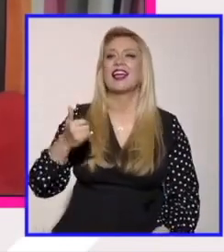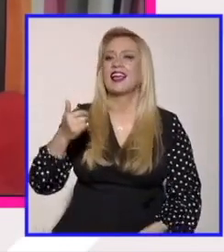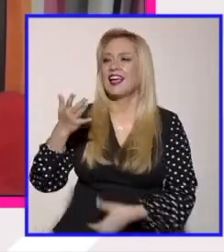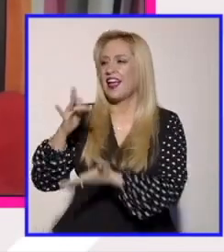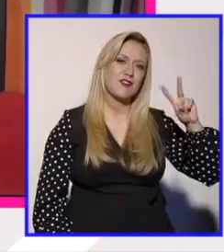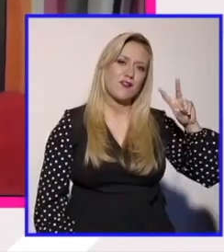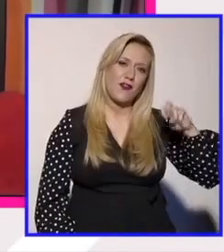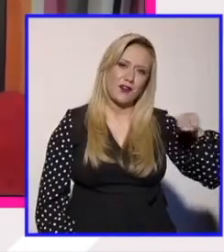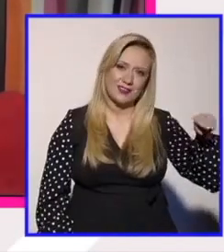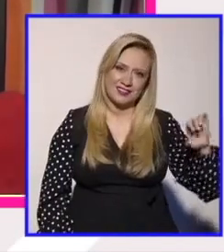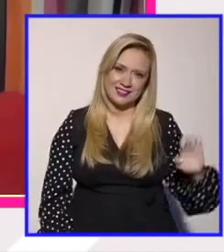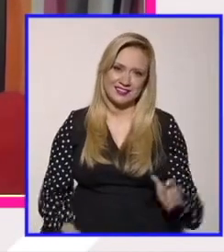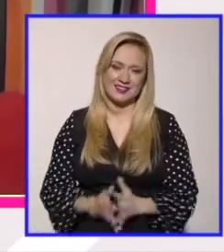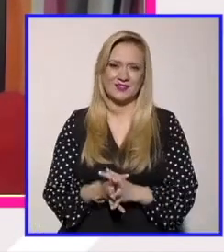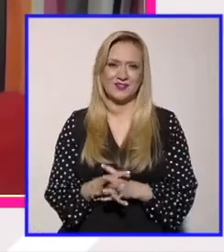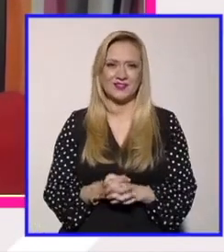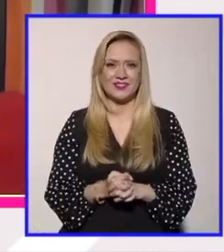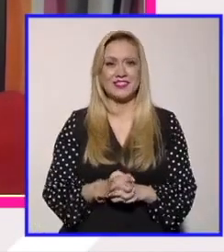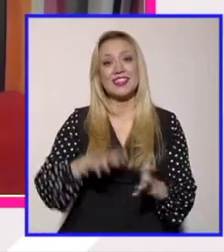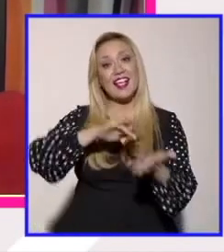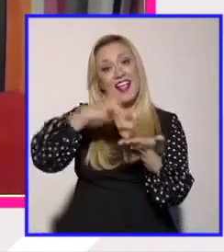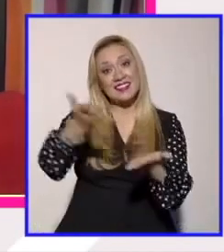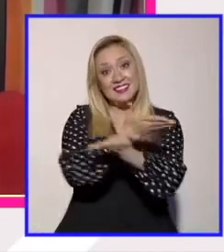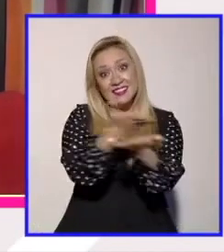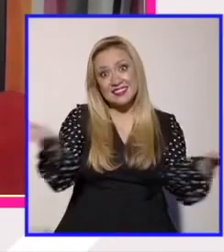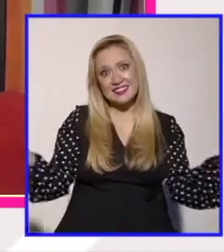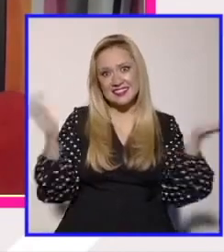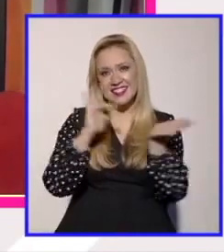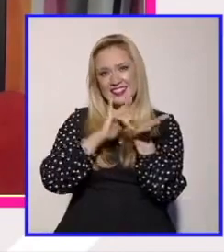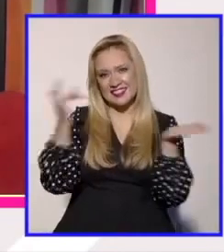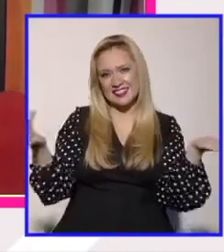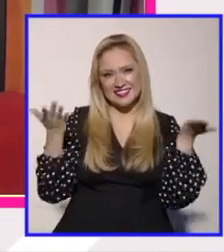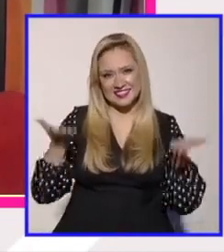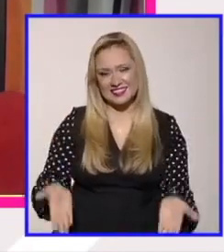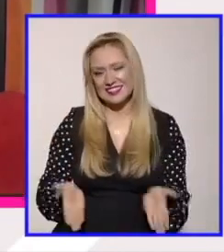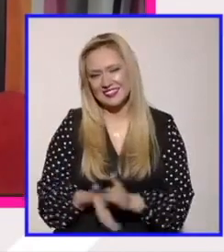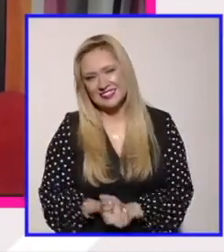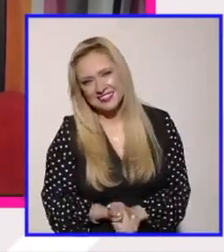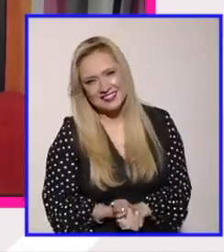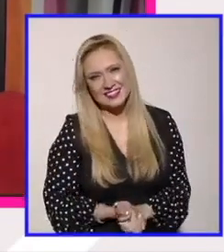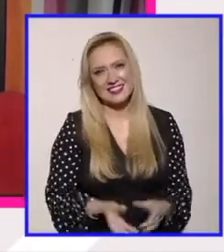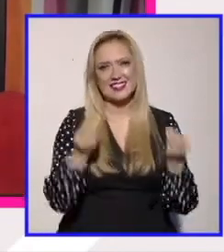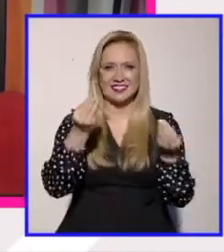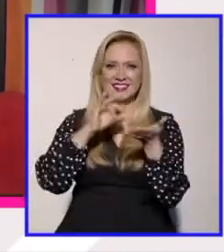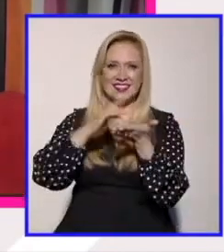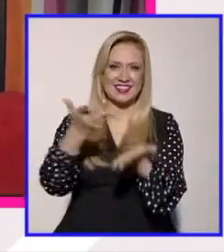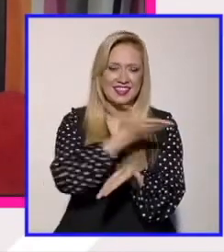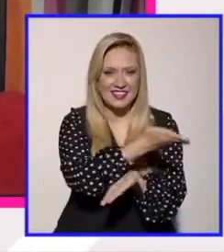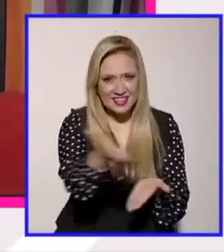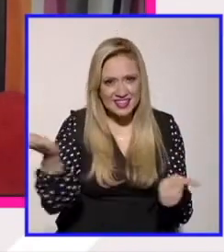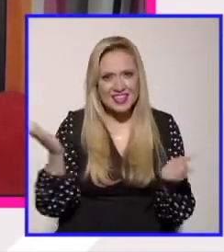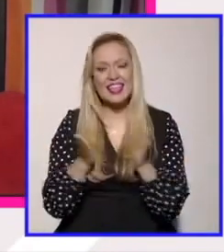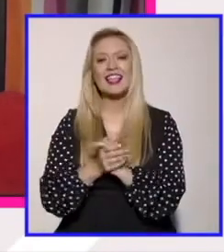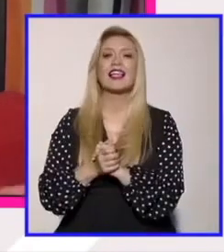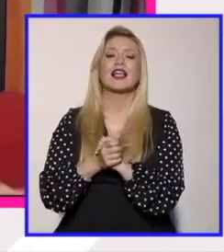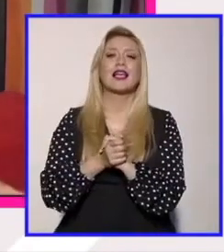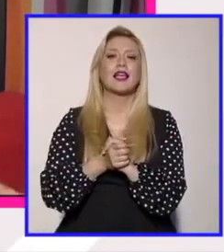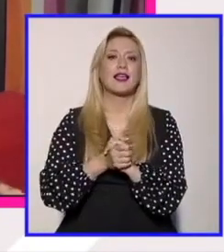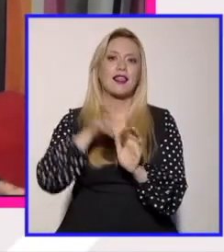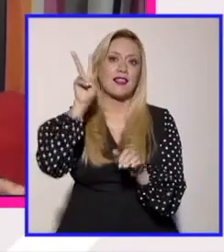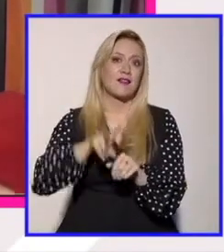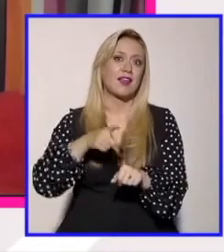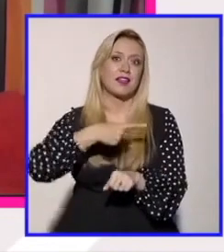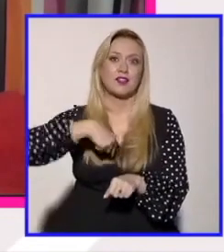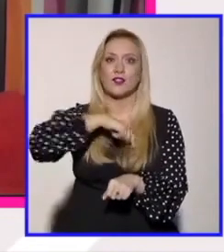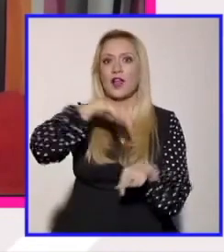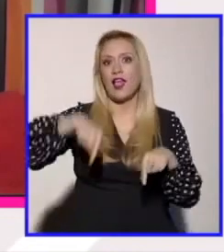Ofelia más bien también gracias a ustedes por abrir este espacio no muchas gracias a ustedes para nosotras en